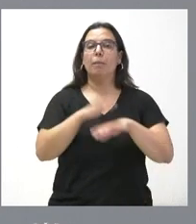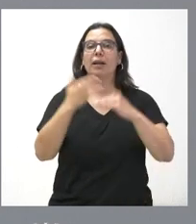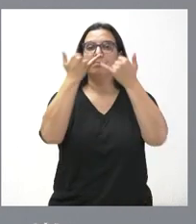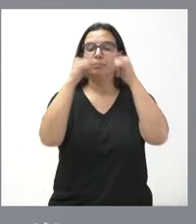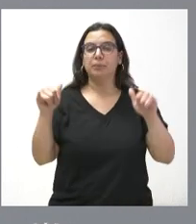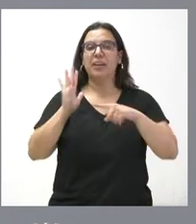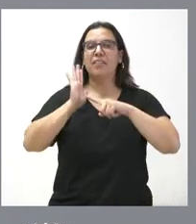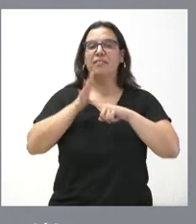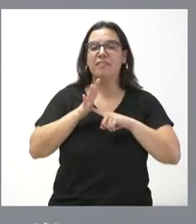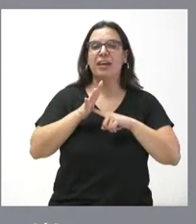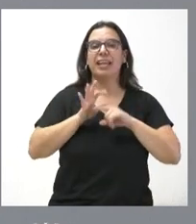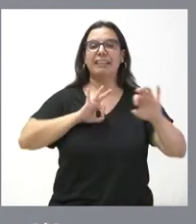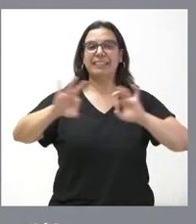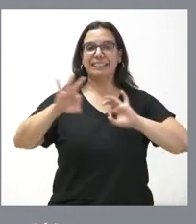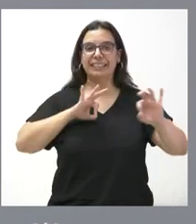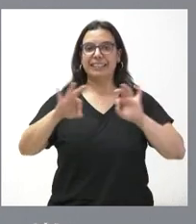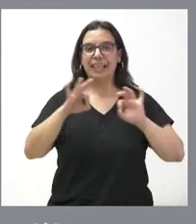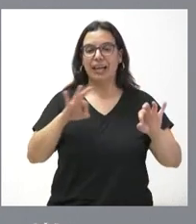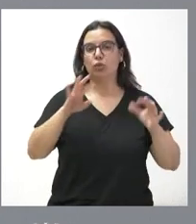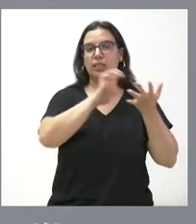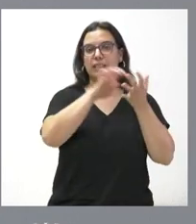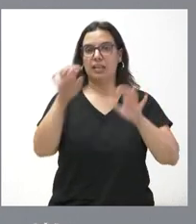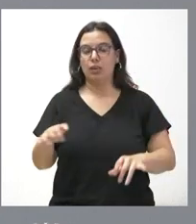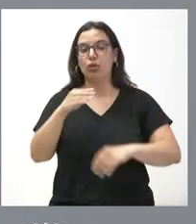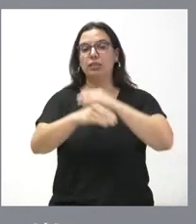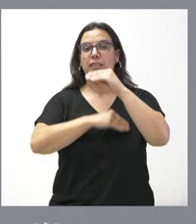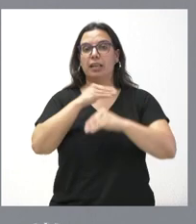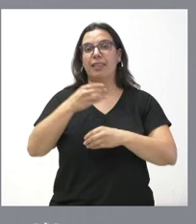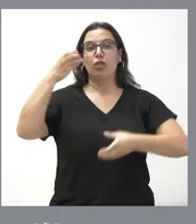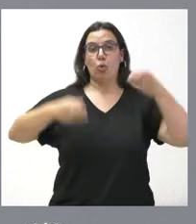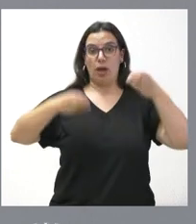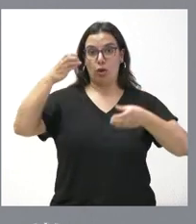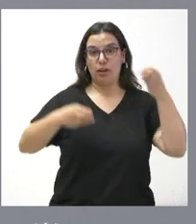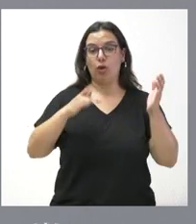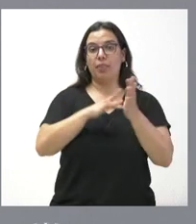de la Feria del Teatro de Castilla y León, que